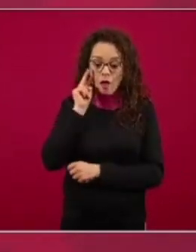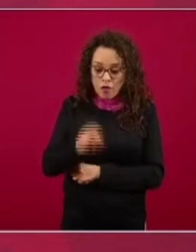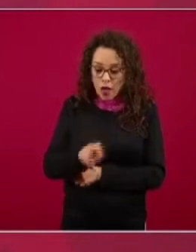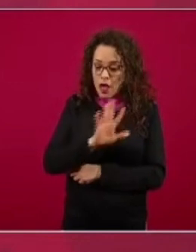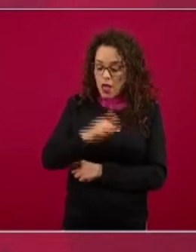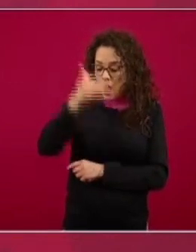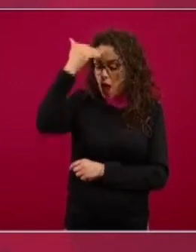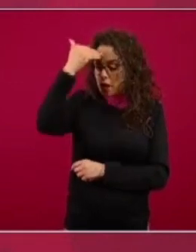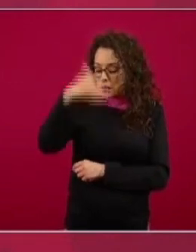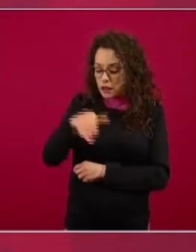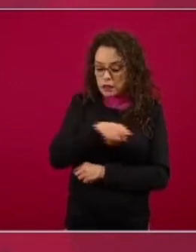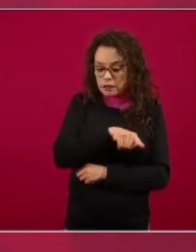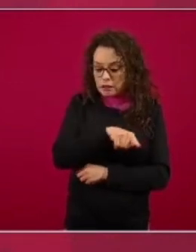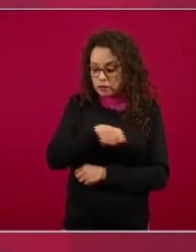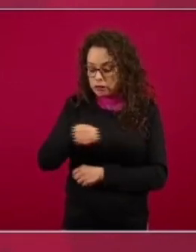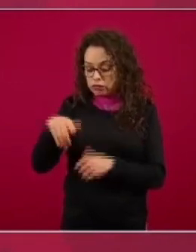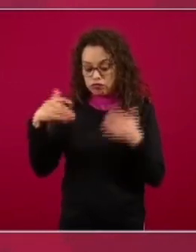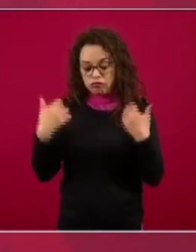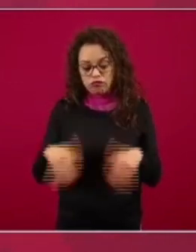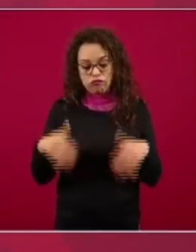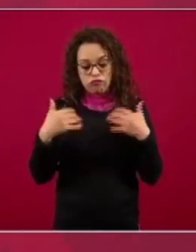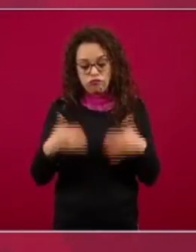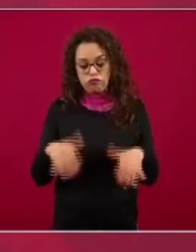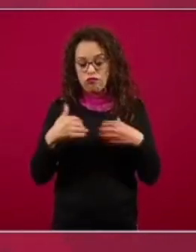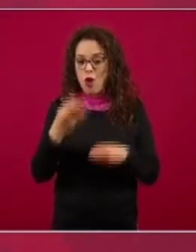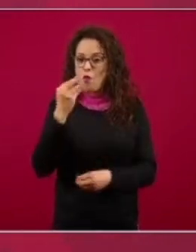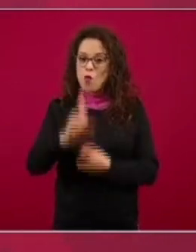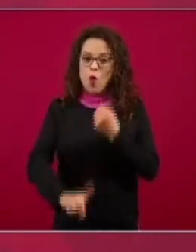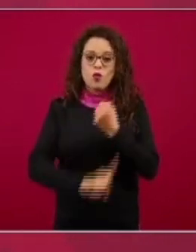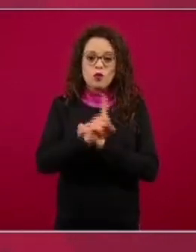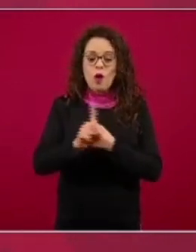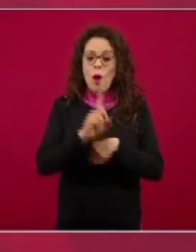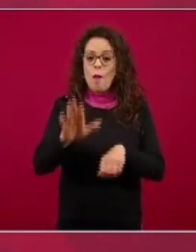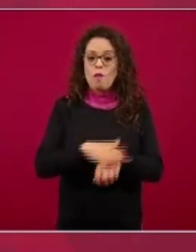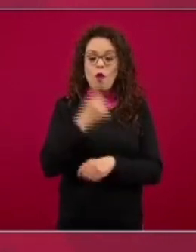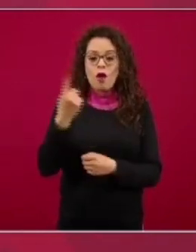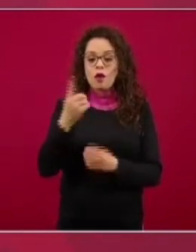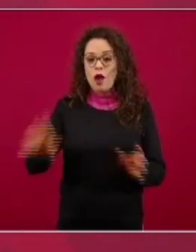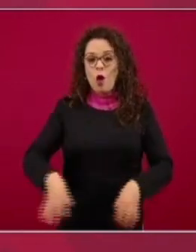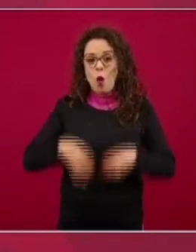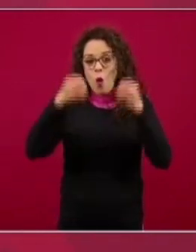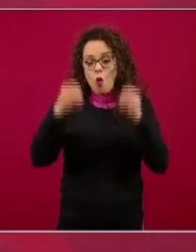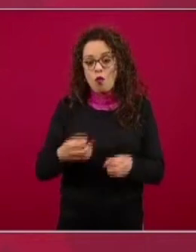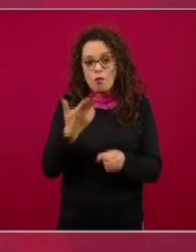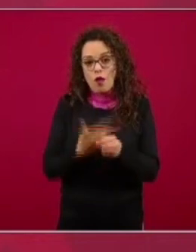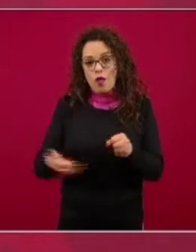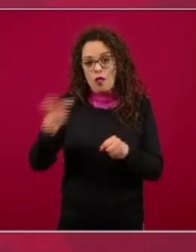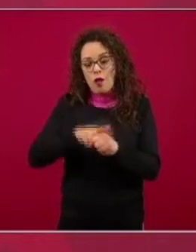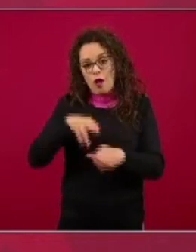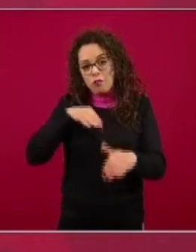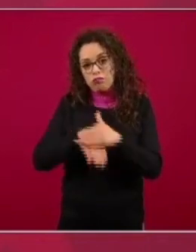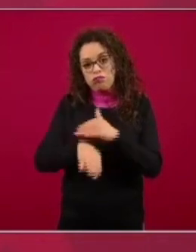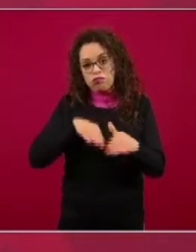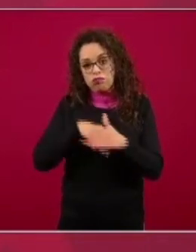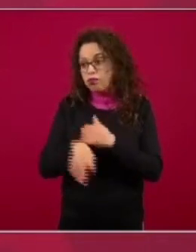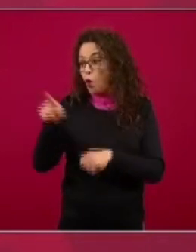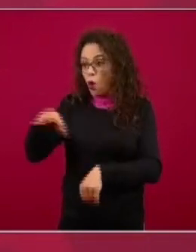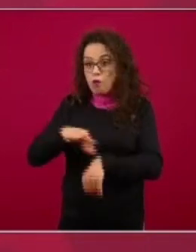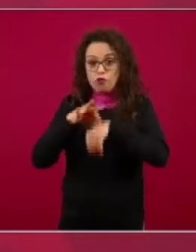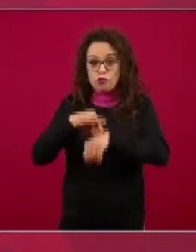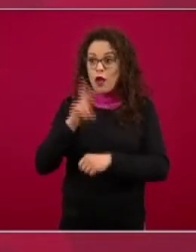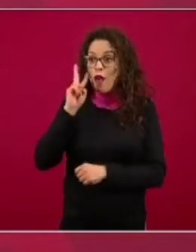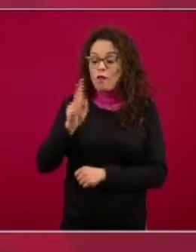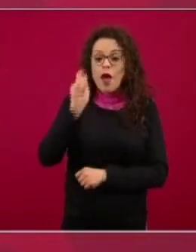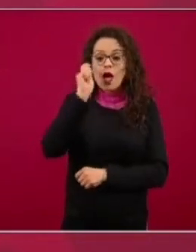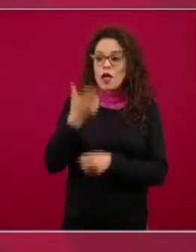problemas que ocasiona la saturación hospitalaria han sido protagonistas de la reconversión hospitalaria y todos